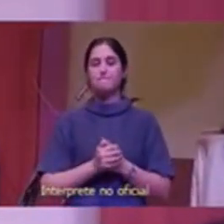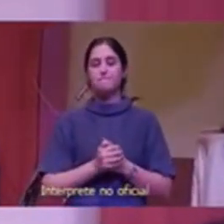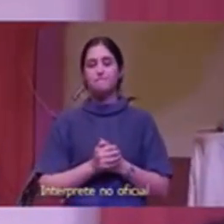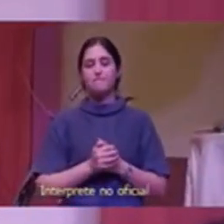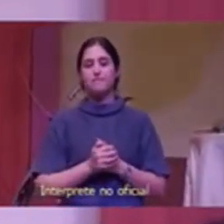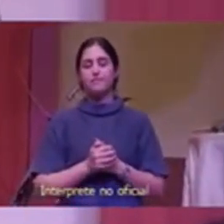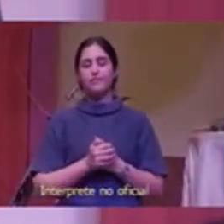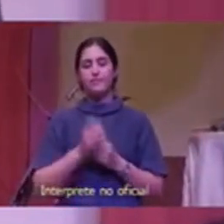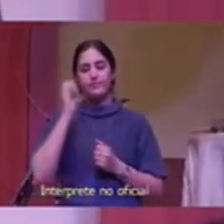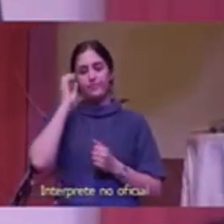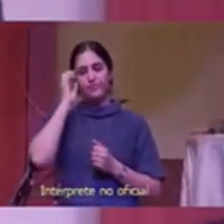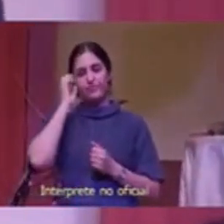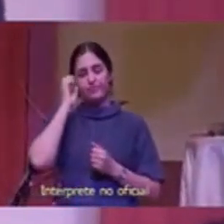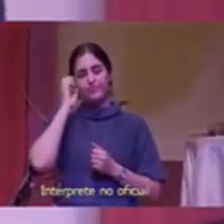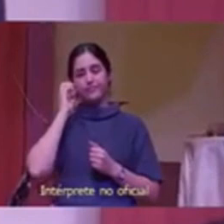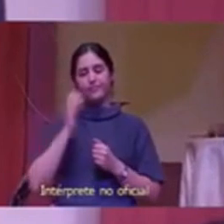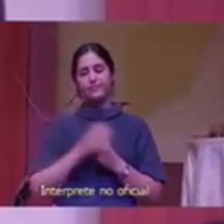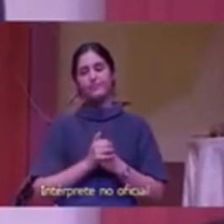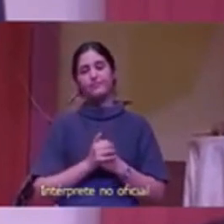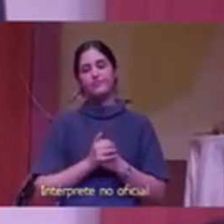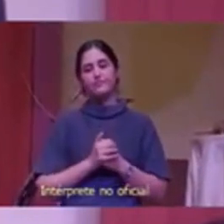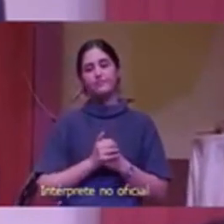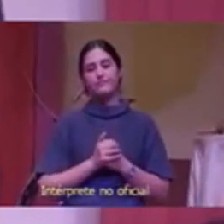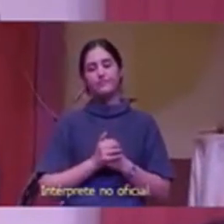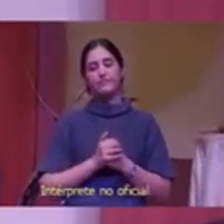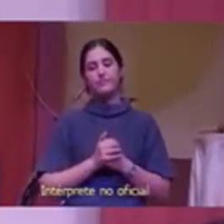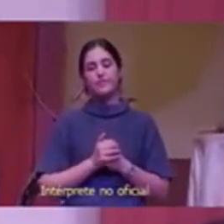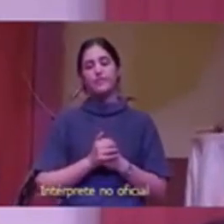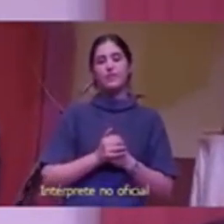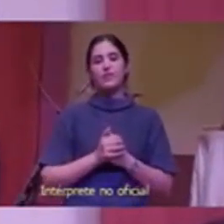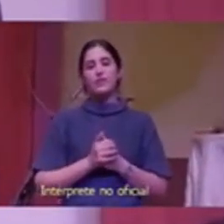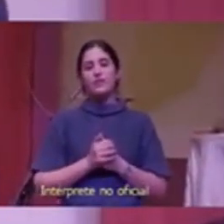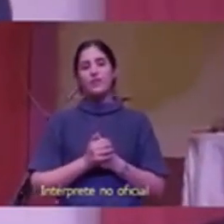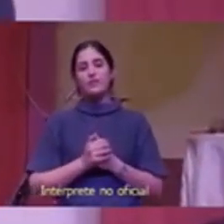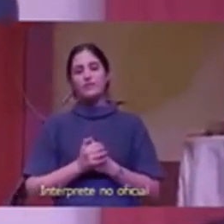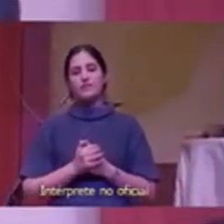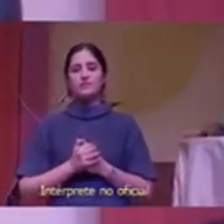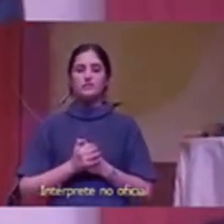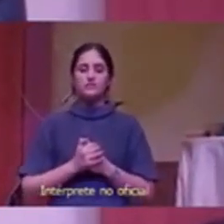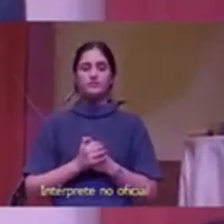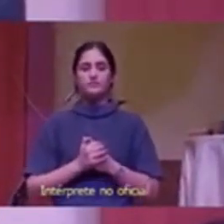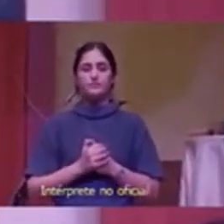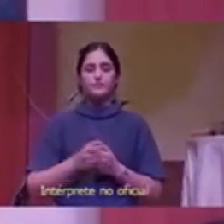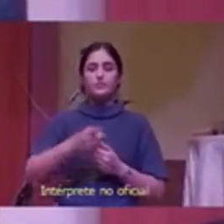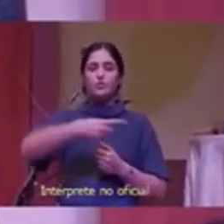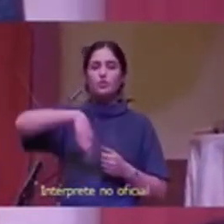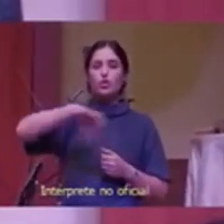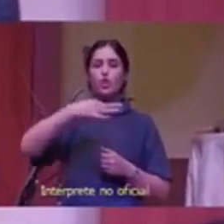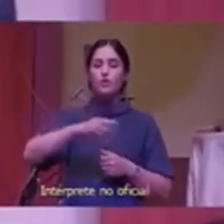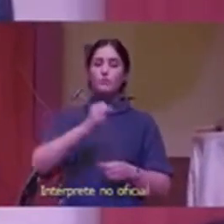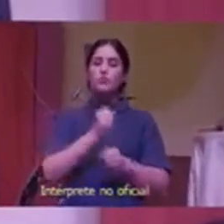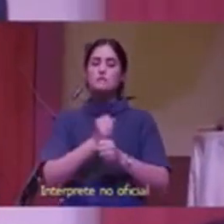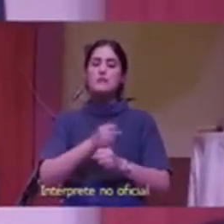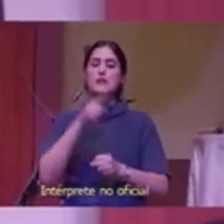estratégicamente con consideración con pensamiento